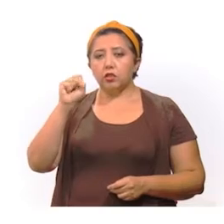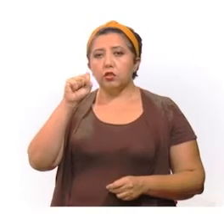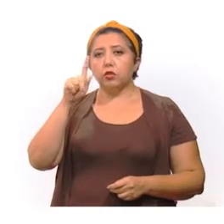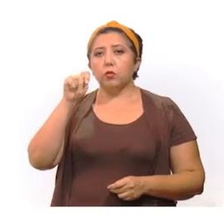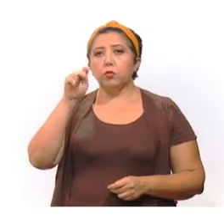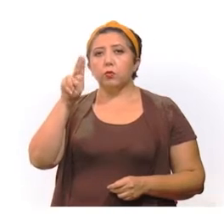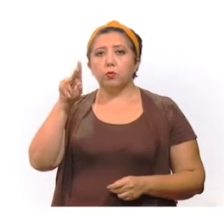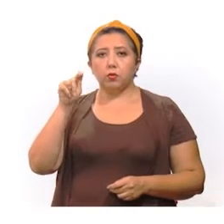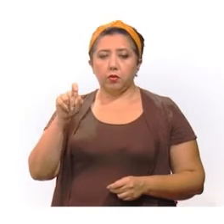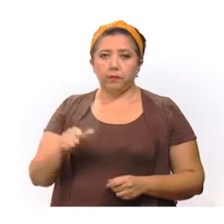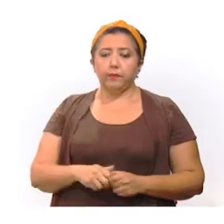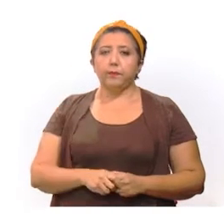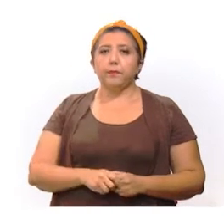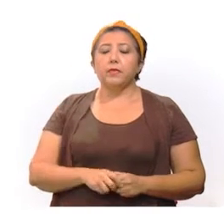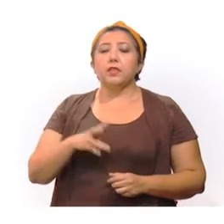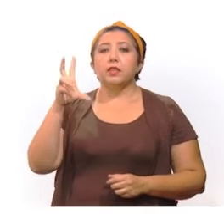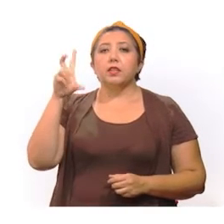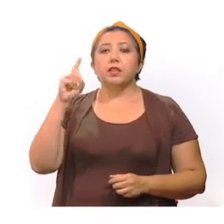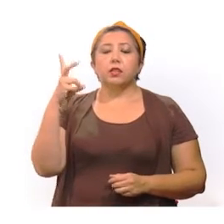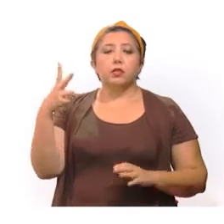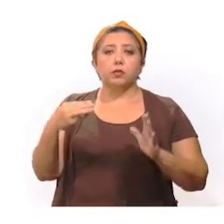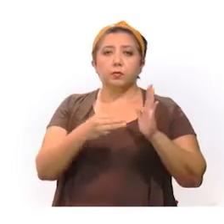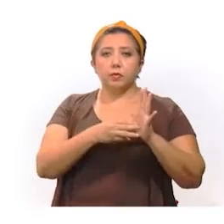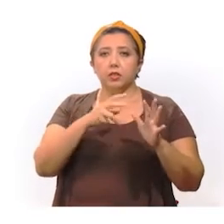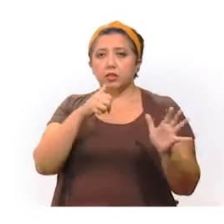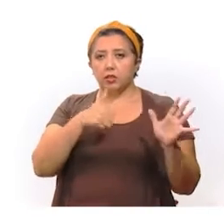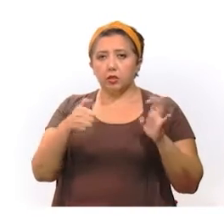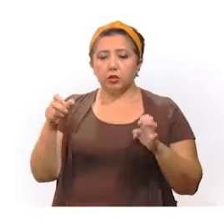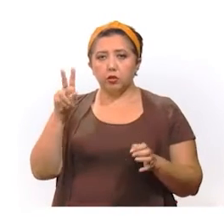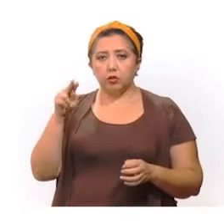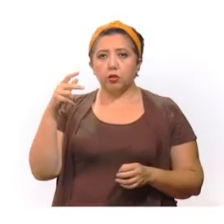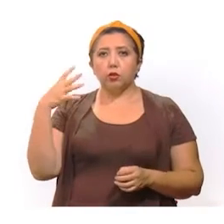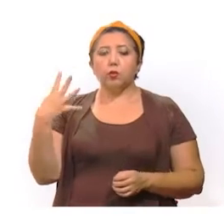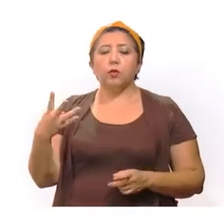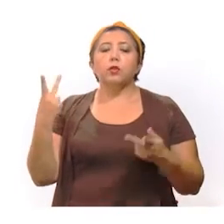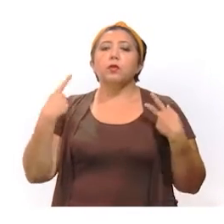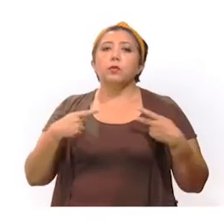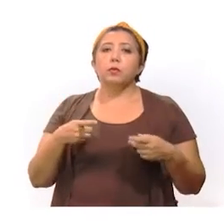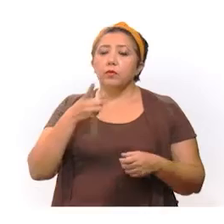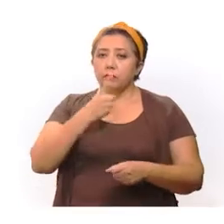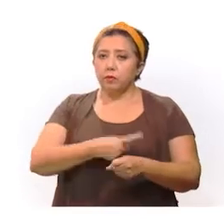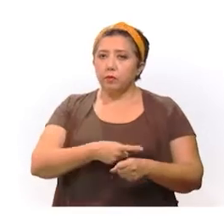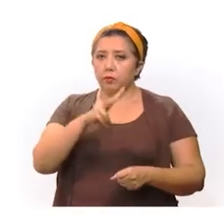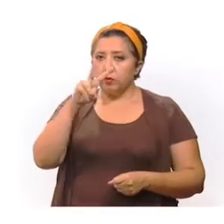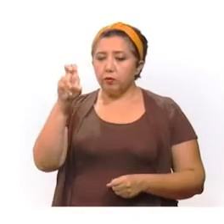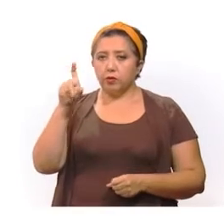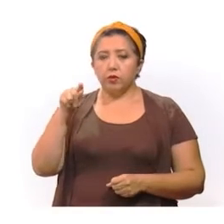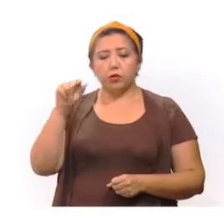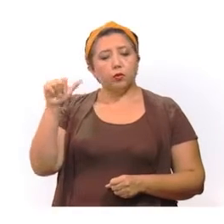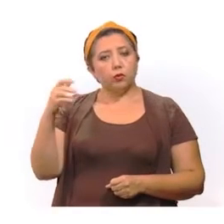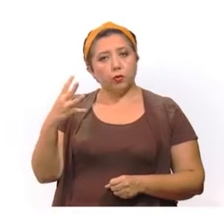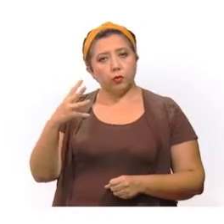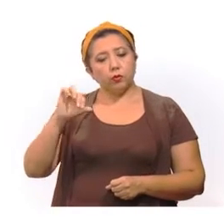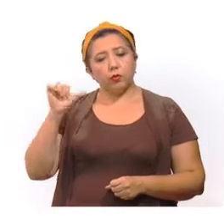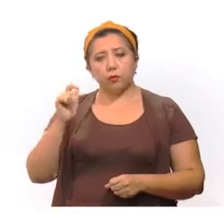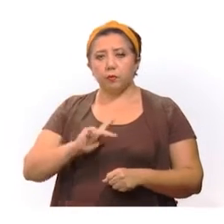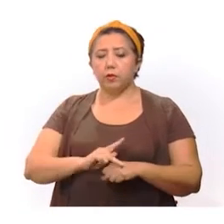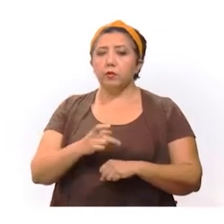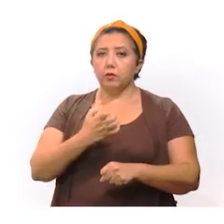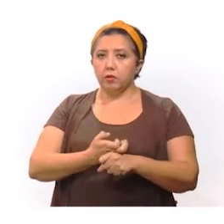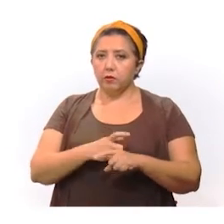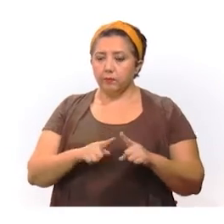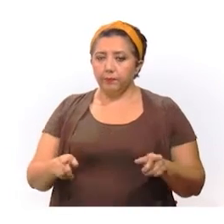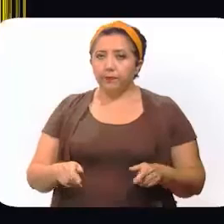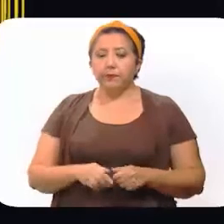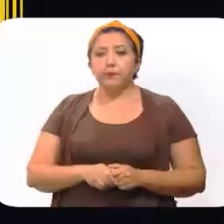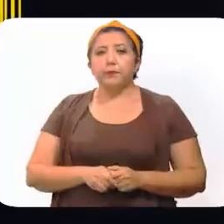Sotuta y Ticul. De los 32,684 casos positivos, 274 son de otro país u otro estado.